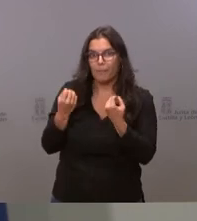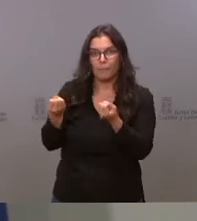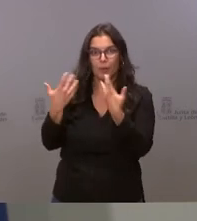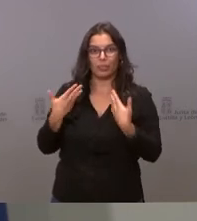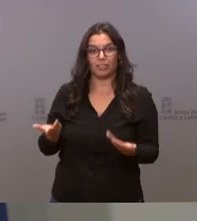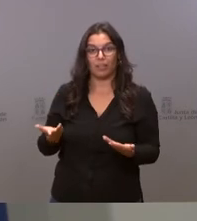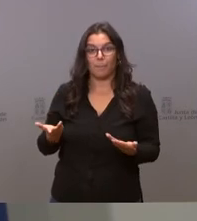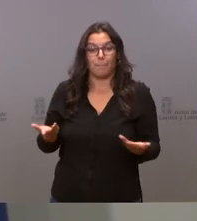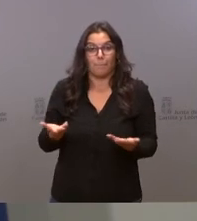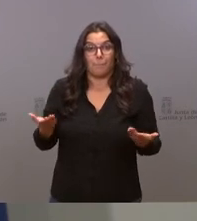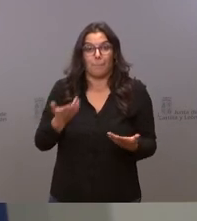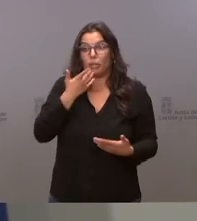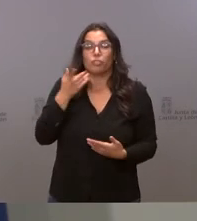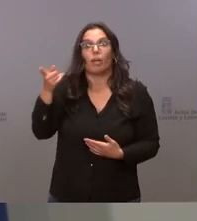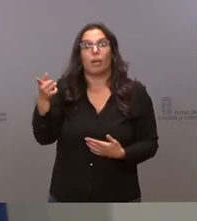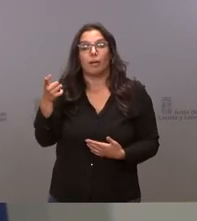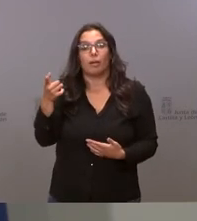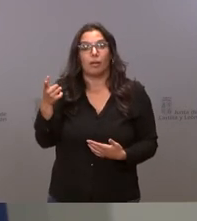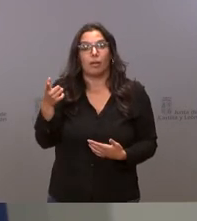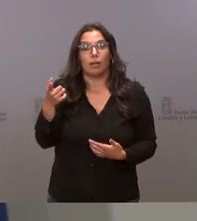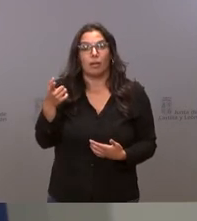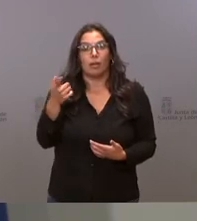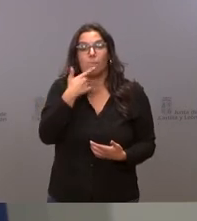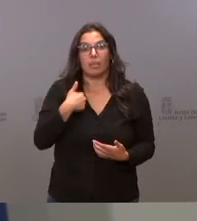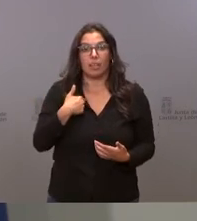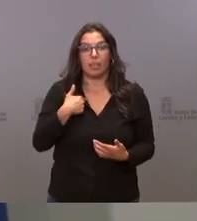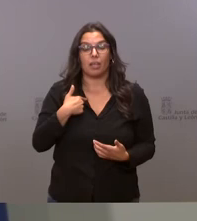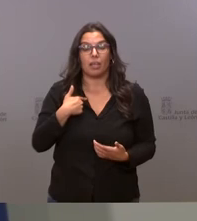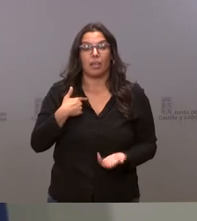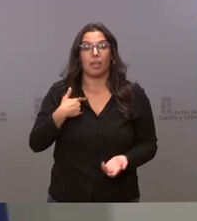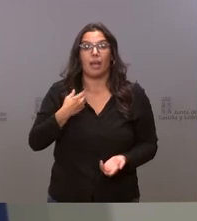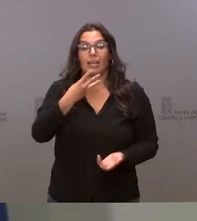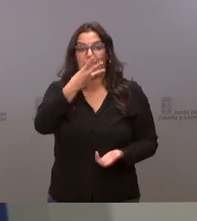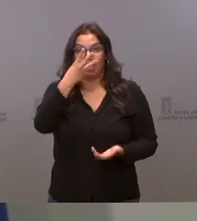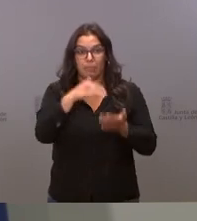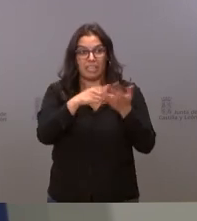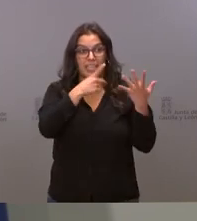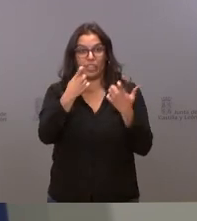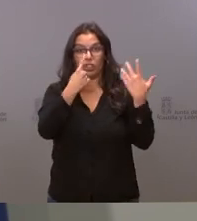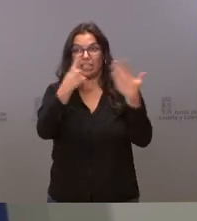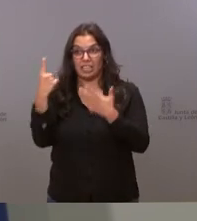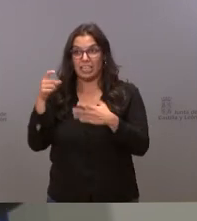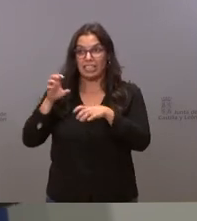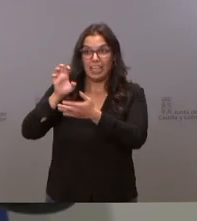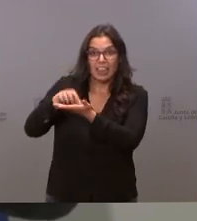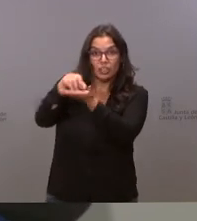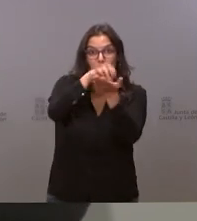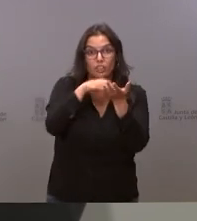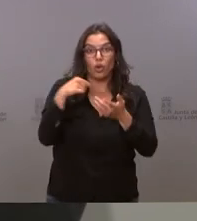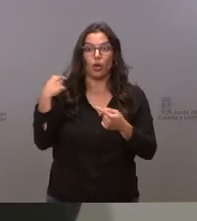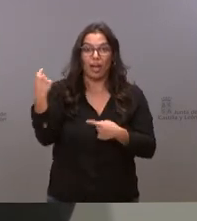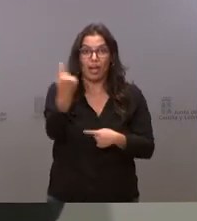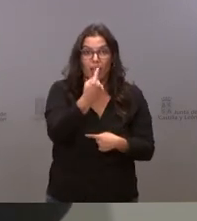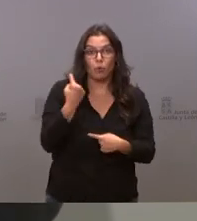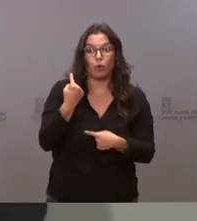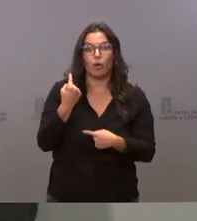si me hace una foto de cada uno de los 3.660 y 6 consultorios que hay que esté cerrado todos los días va